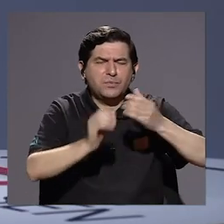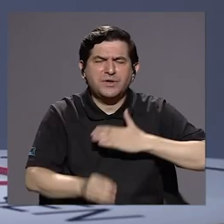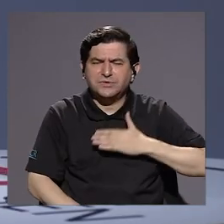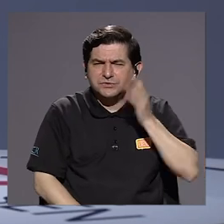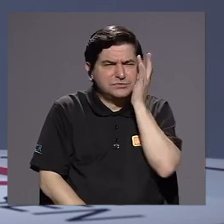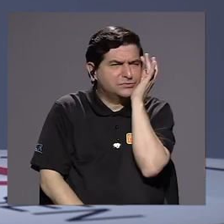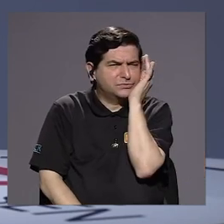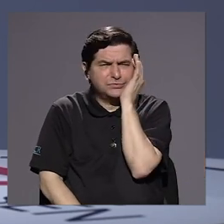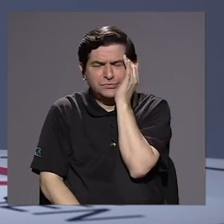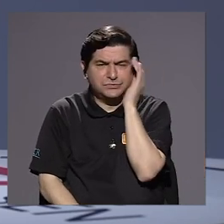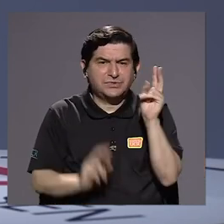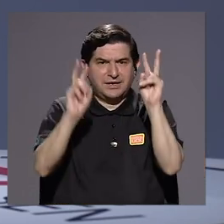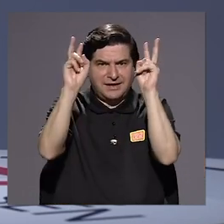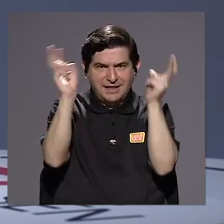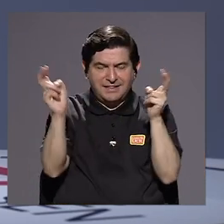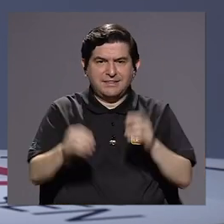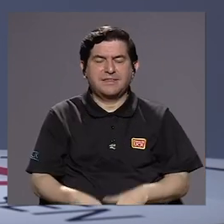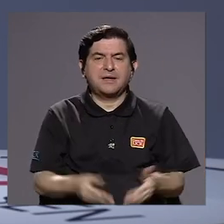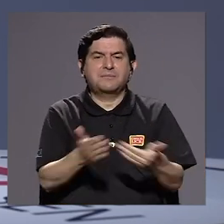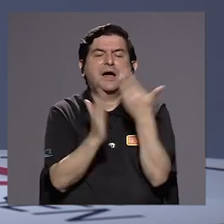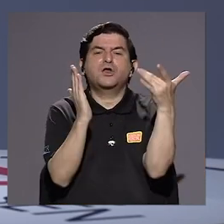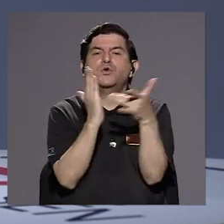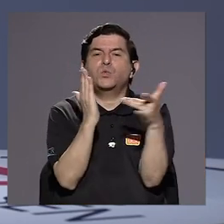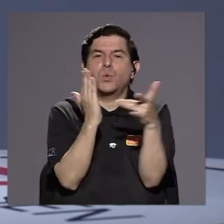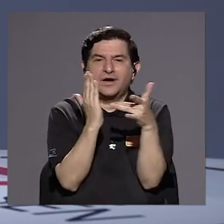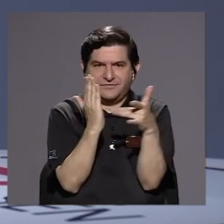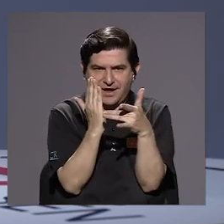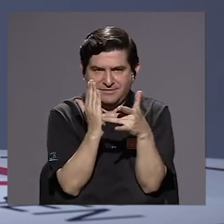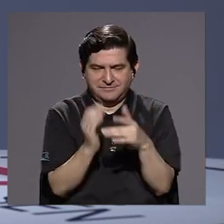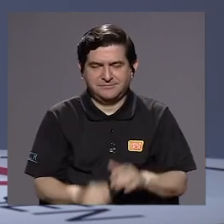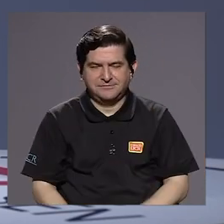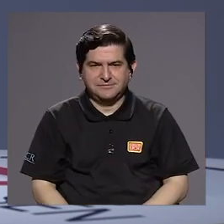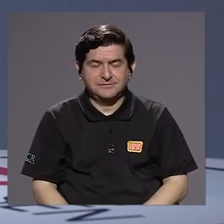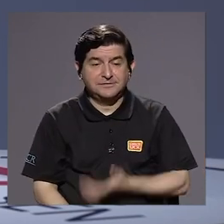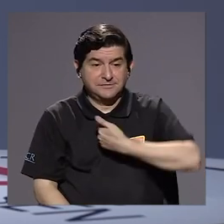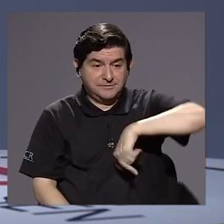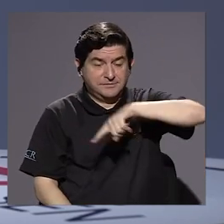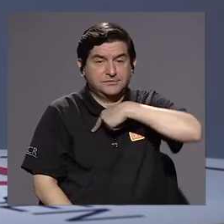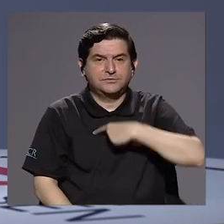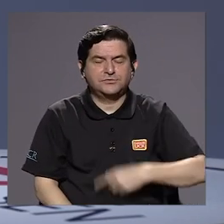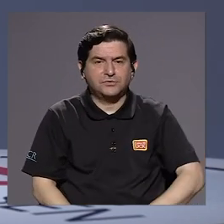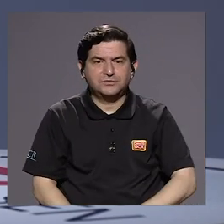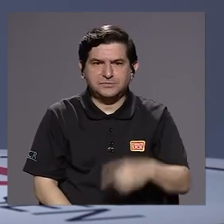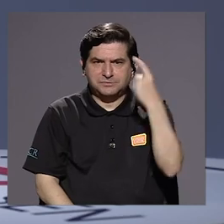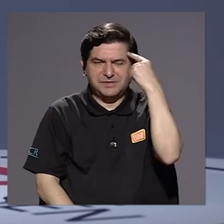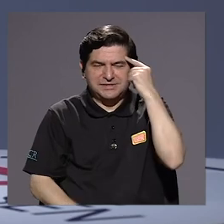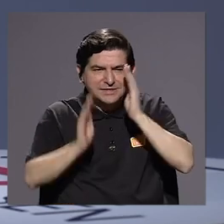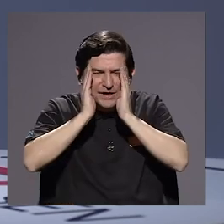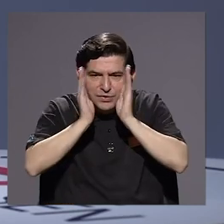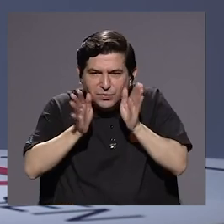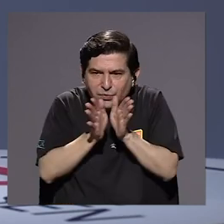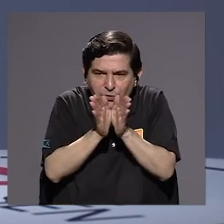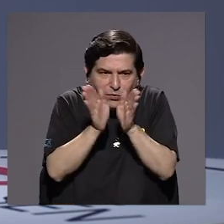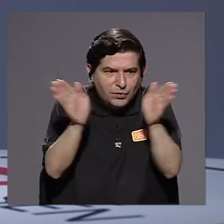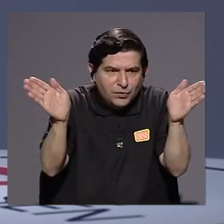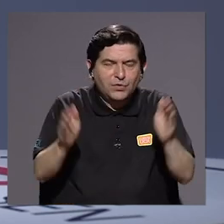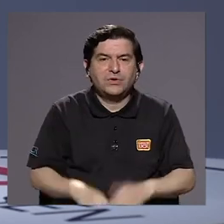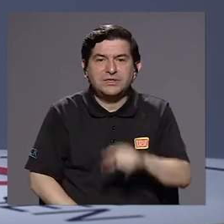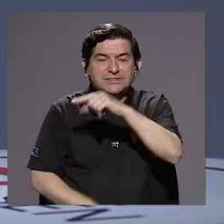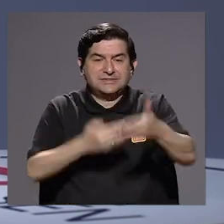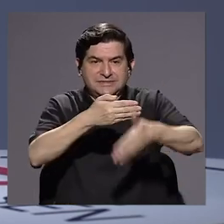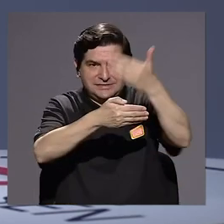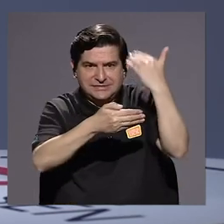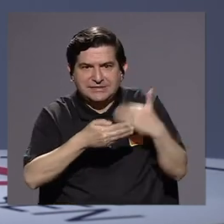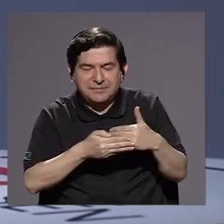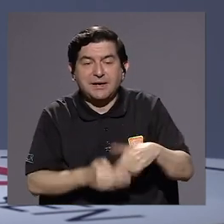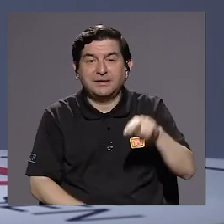preocupa mucho el tema de las nuevas tecnologías, y específicamente cuando vamos hacia la cobertura. Usted sabe que en semanas anteriores